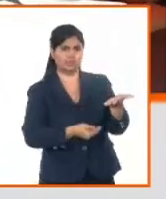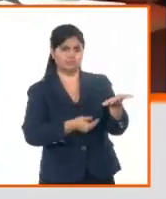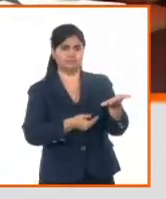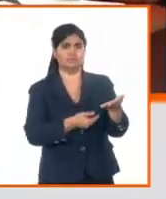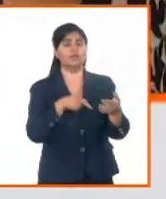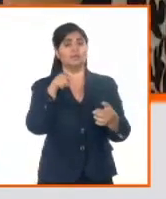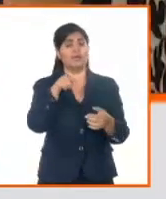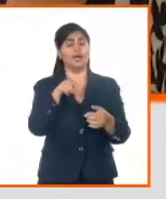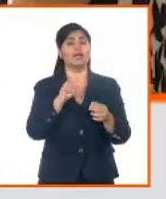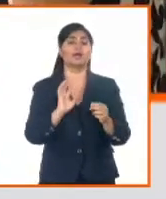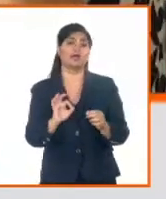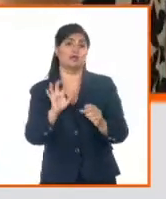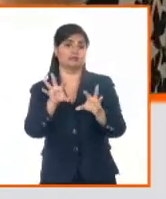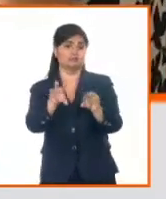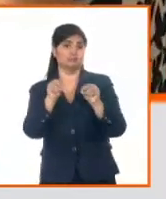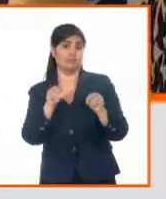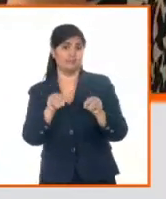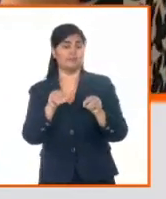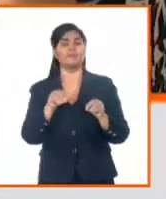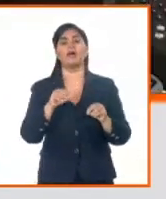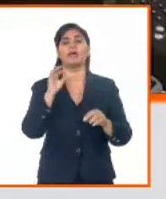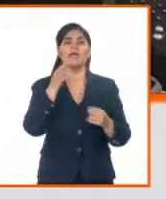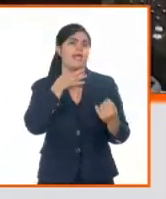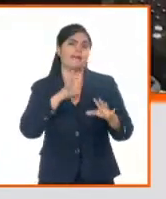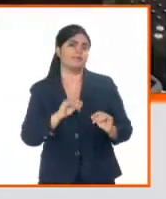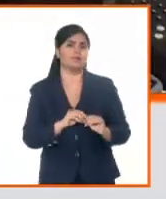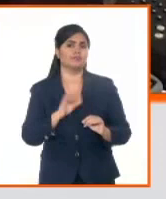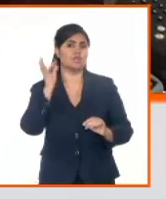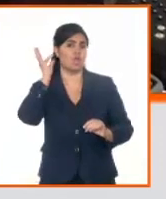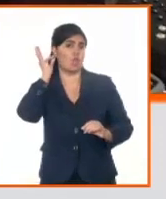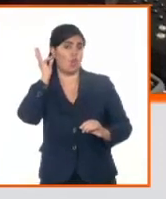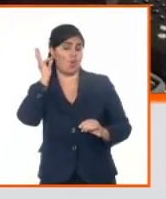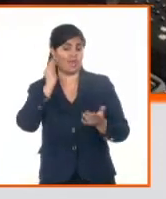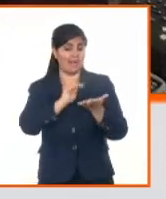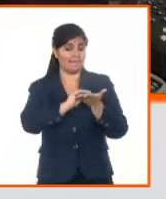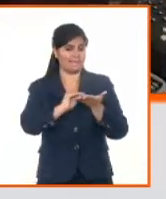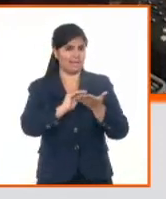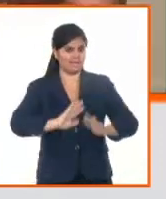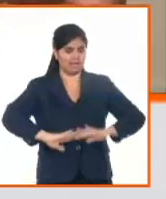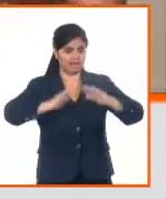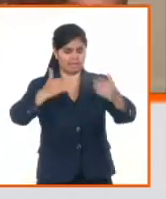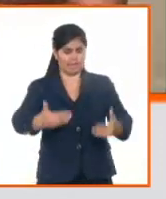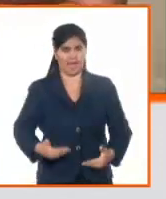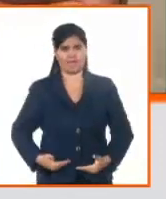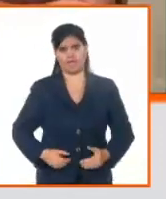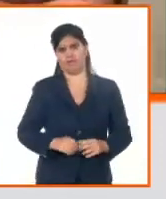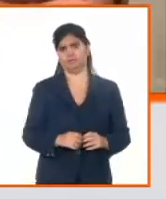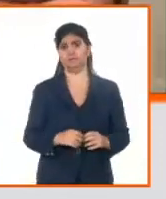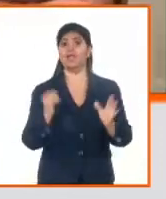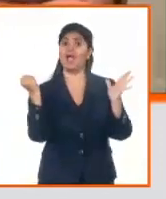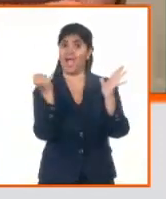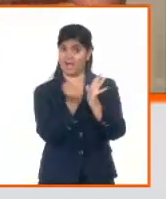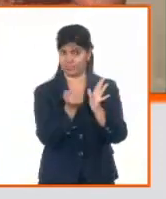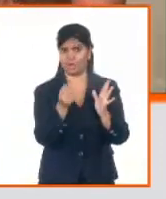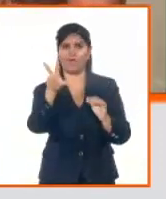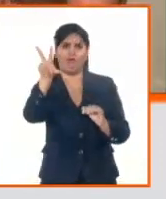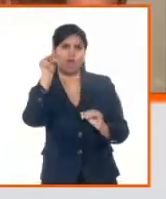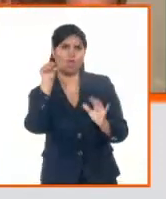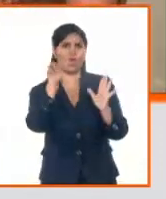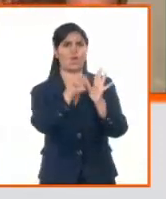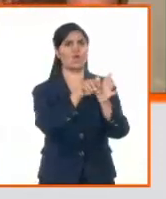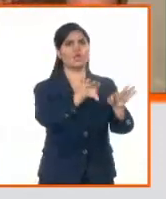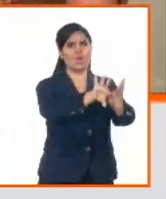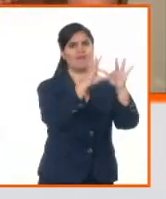acceso a las técnicas de reproducción asistida en seres humanos. Que eso es algo novedoso, que introdujo el código de la familia,